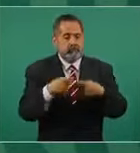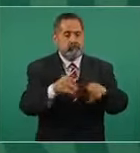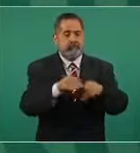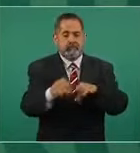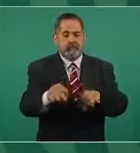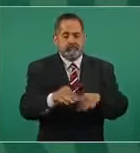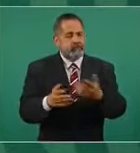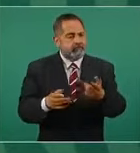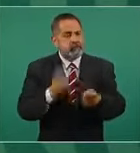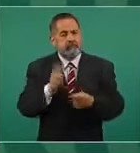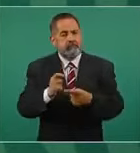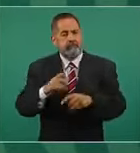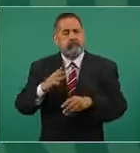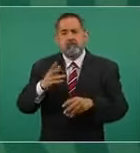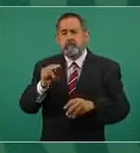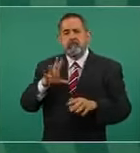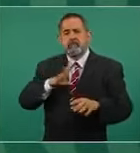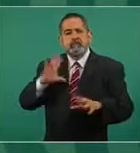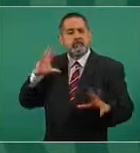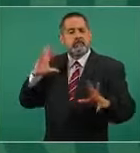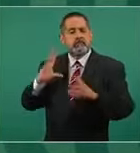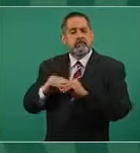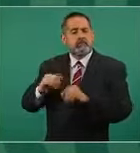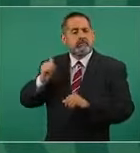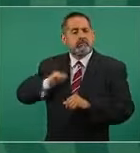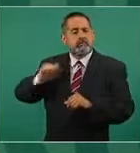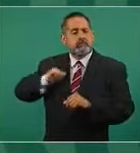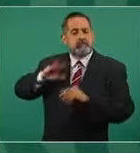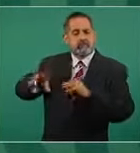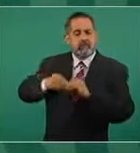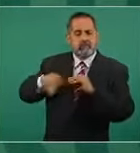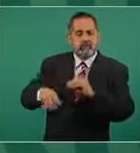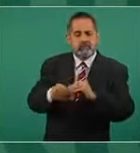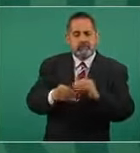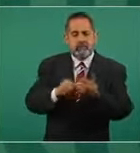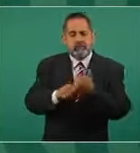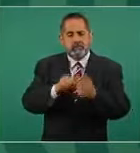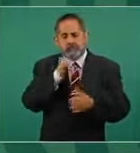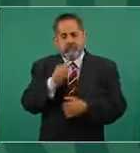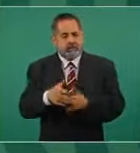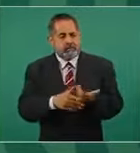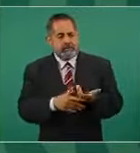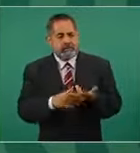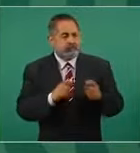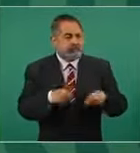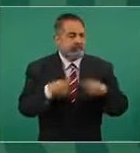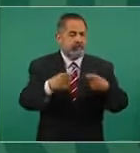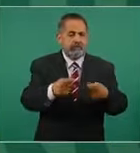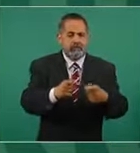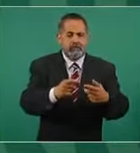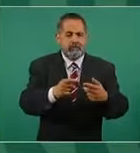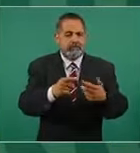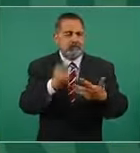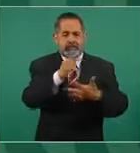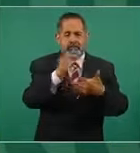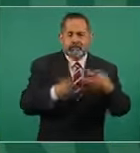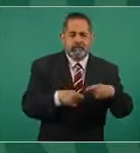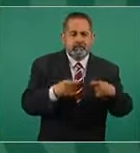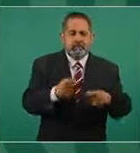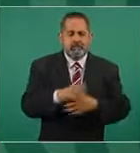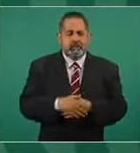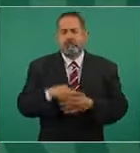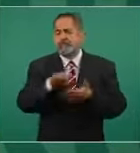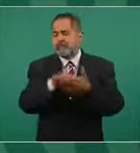reconocían prestaciones y los volvían a contratar? Lo que pasaba en